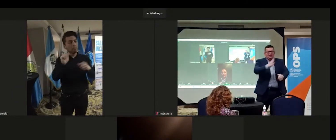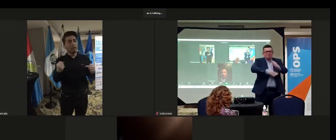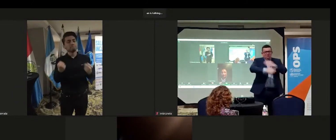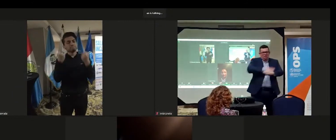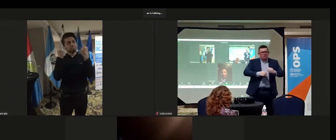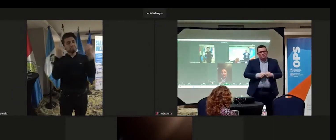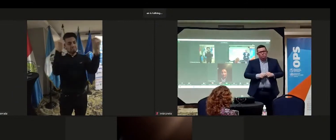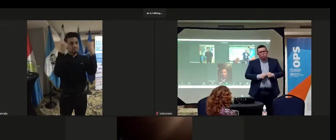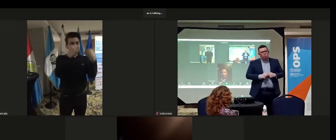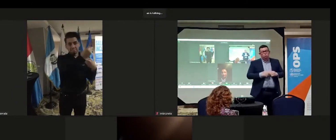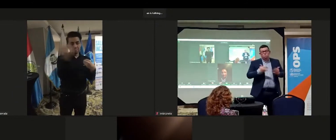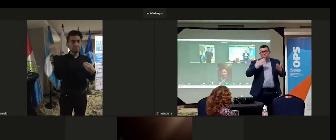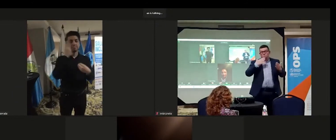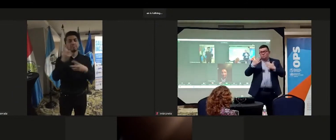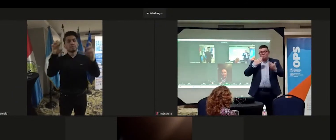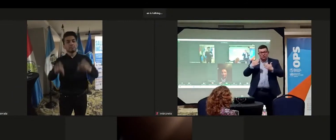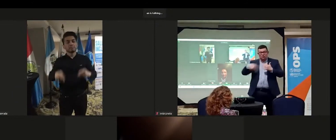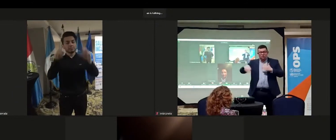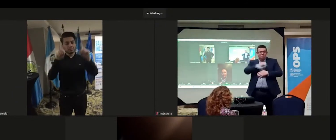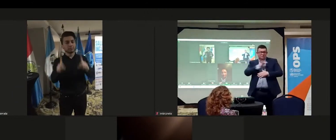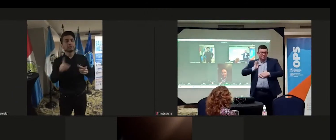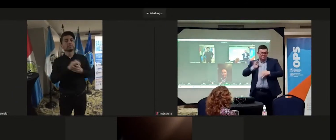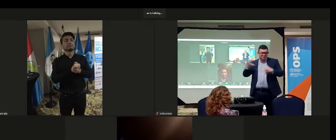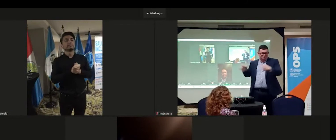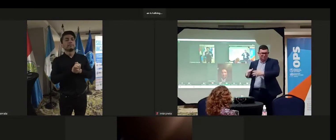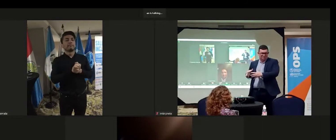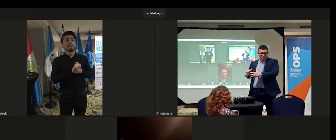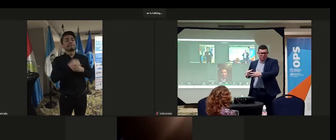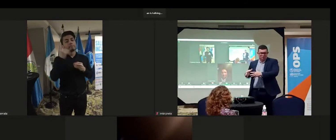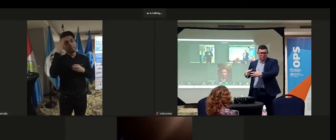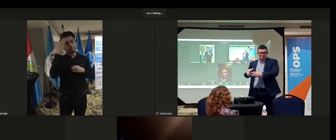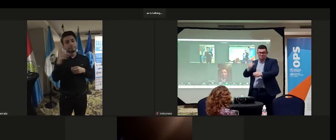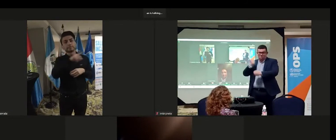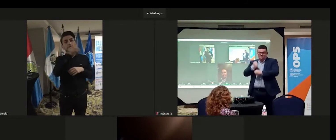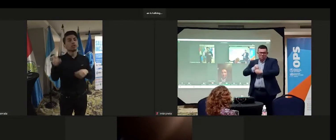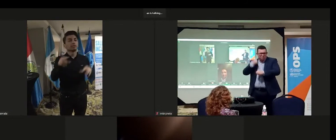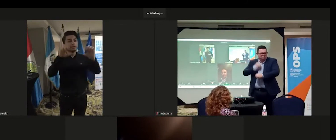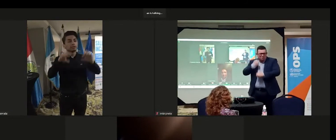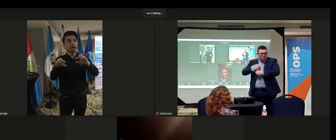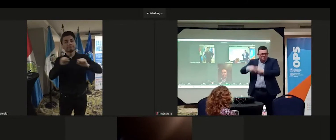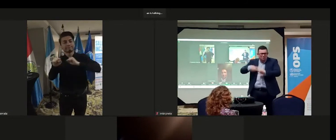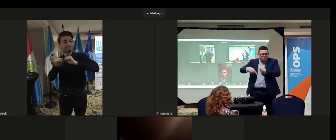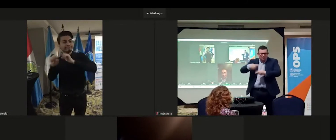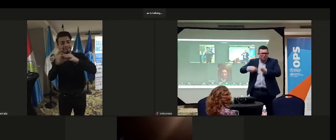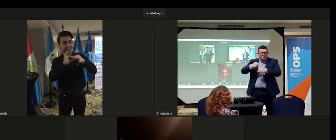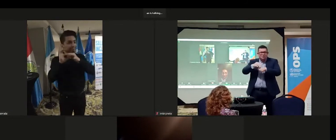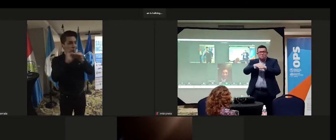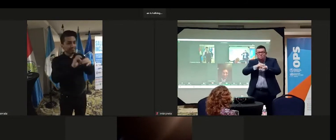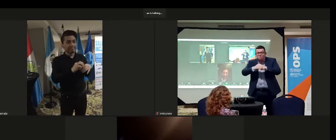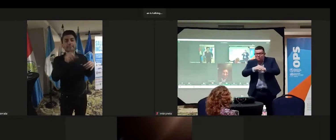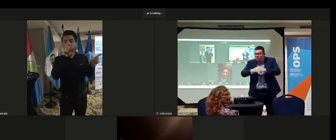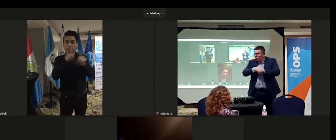que estamos asumiendo las personas con discapacidad. Gracias al staff, incluso también de la RIADIS, que ha trabajado